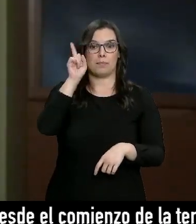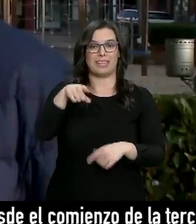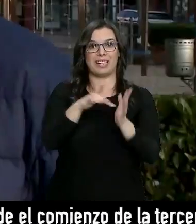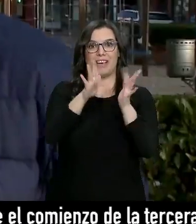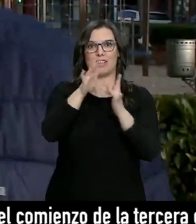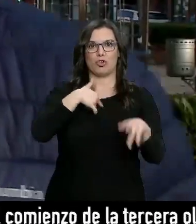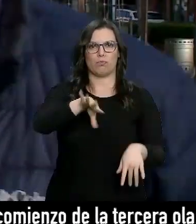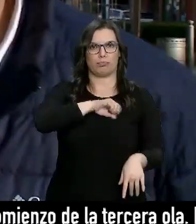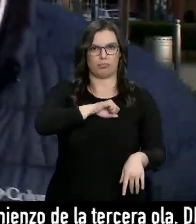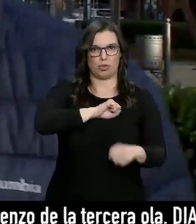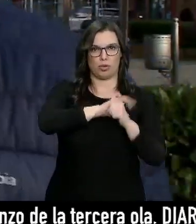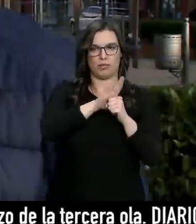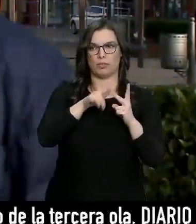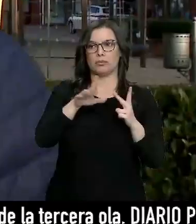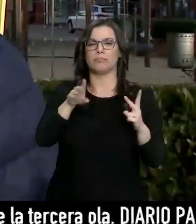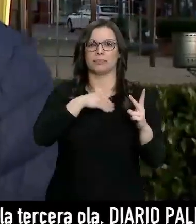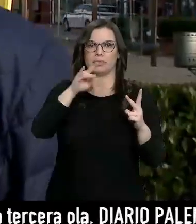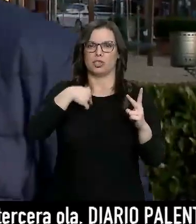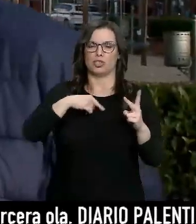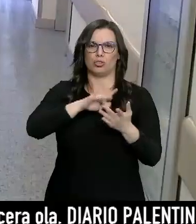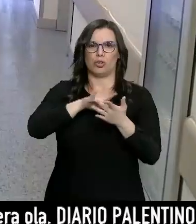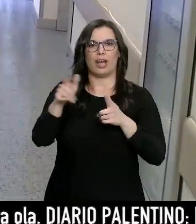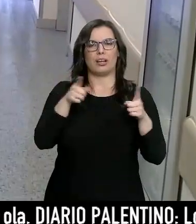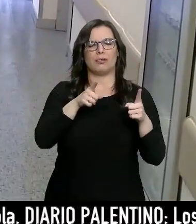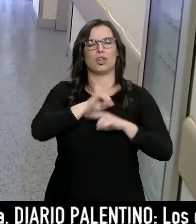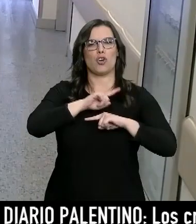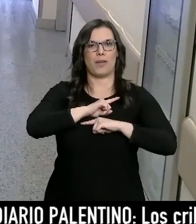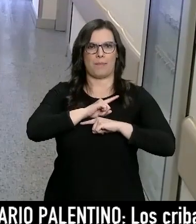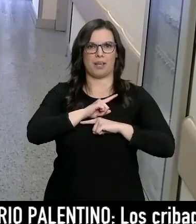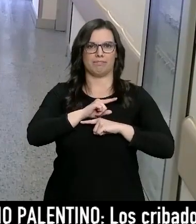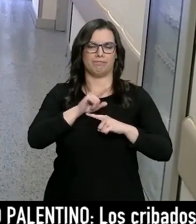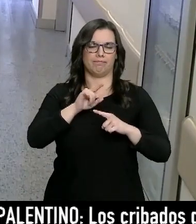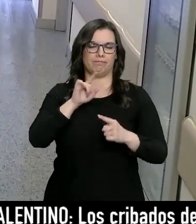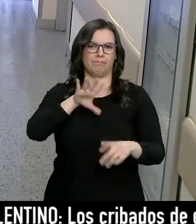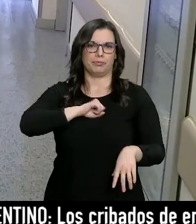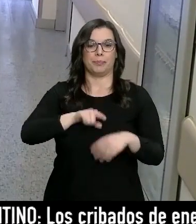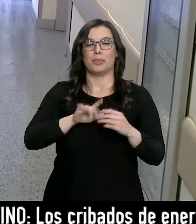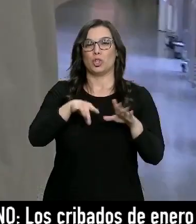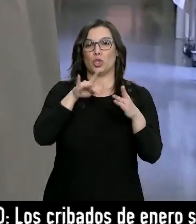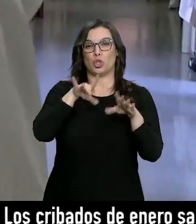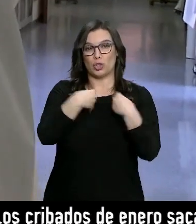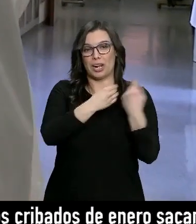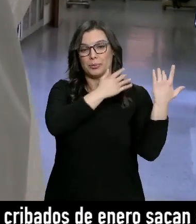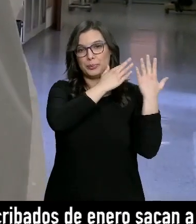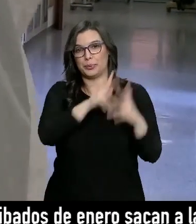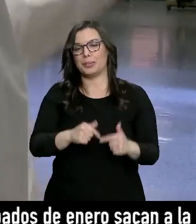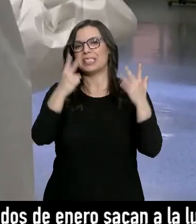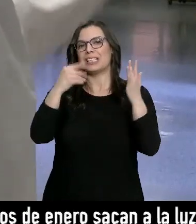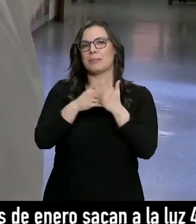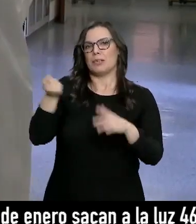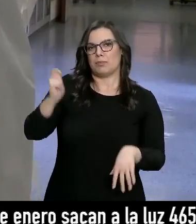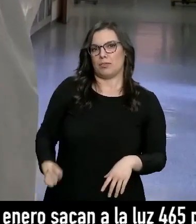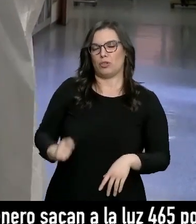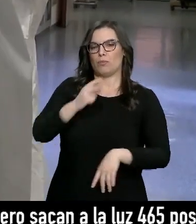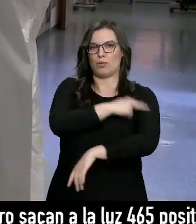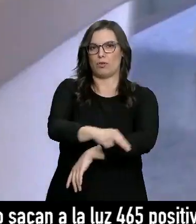mes de abril. Desgraciadamente sí que pasaba el COVID. A primeros de noviembre. Esos son 7.000 profesionales que han dado positivo. En primer momento faltaban